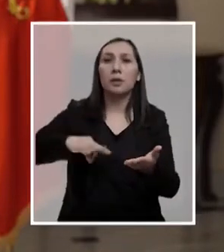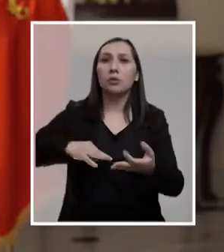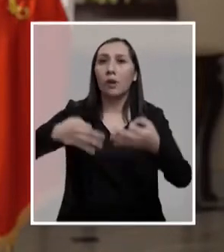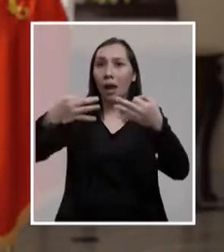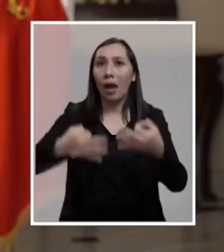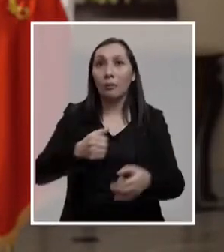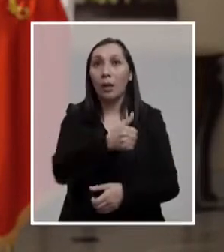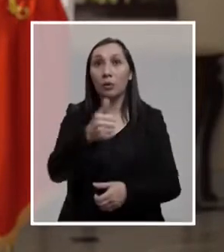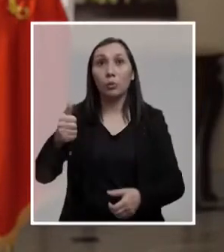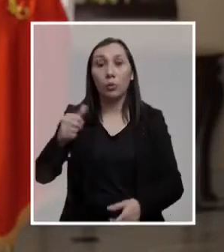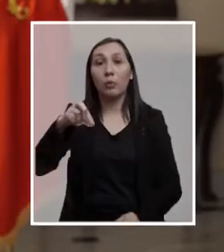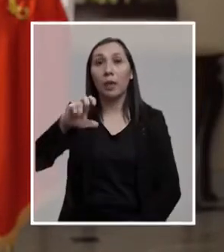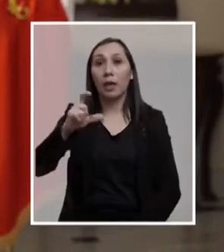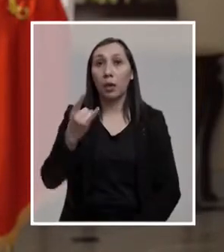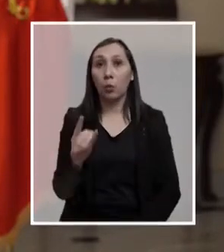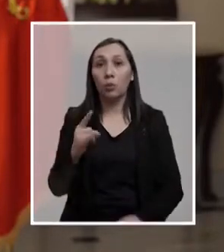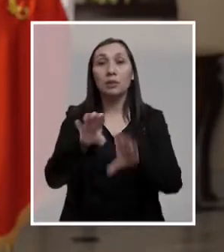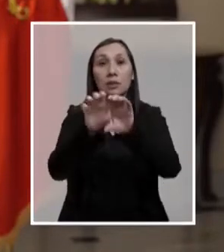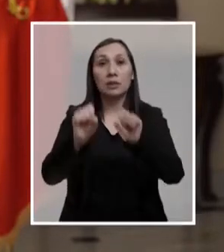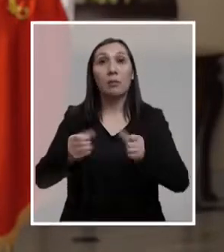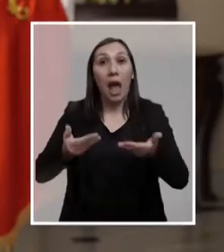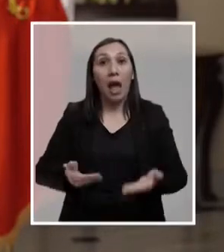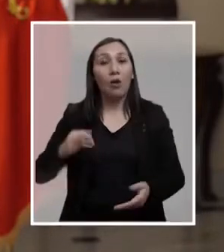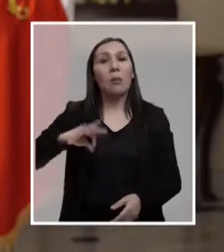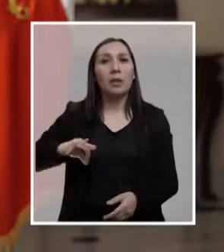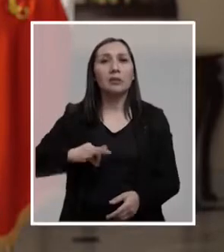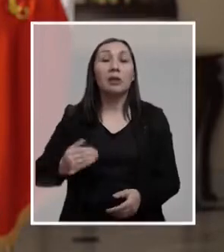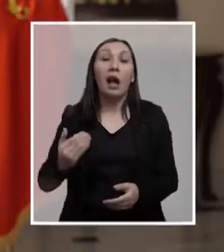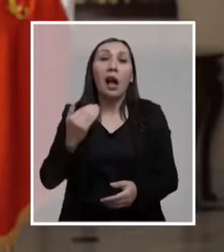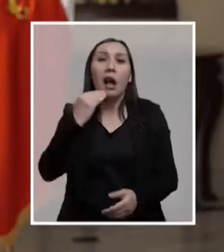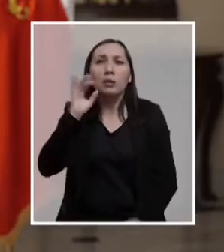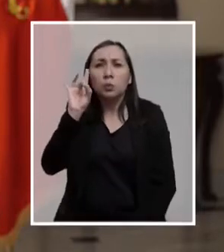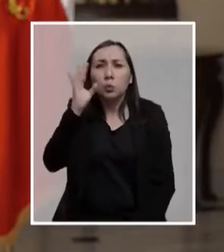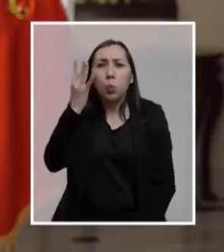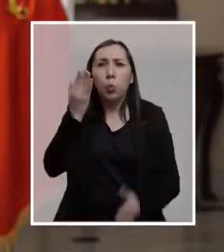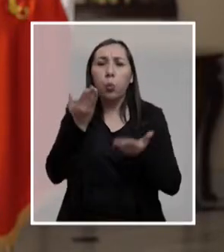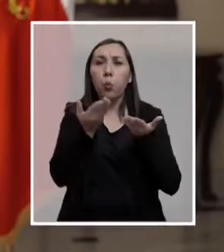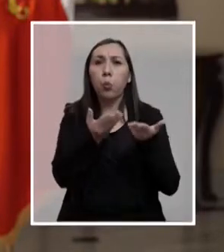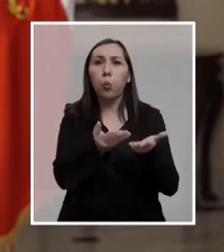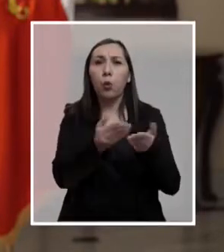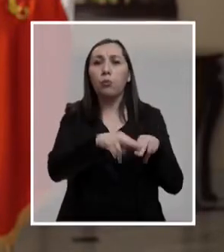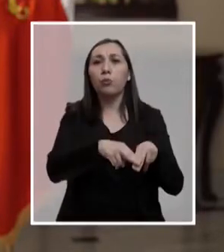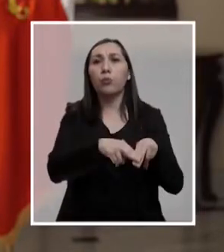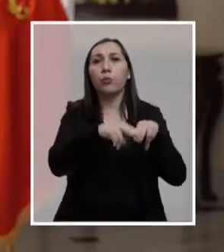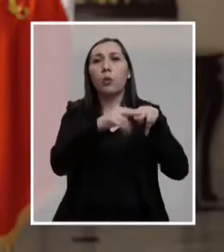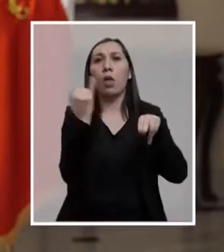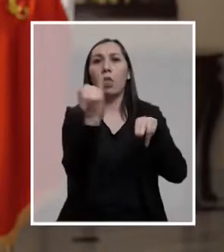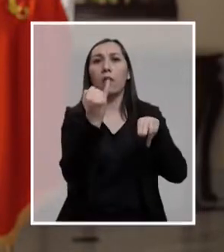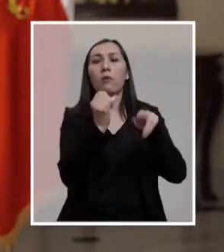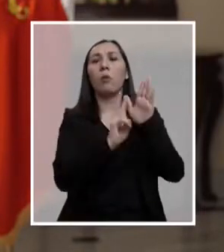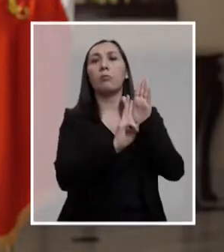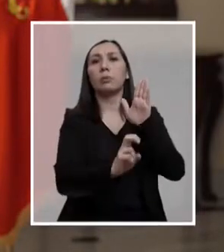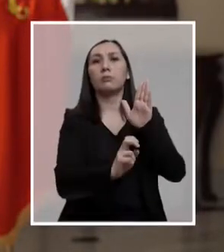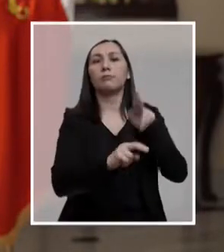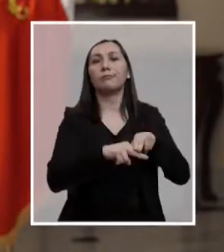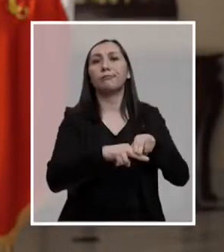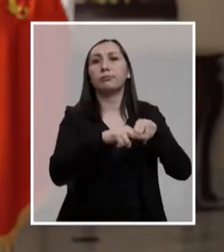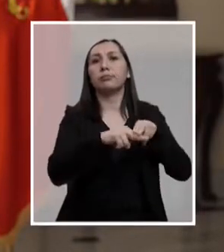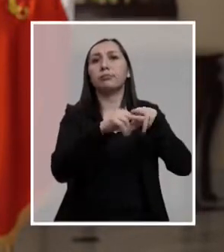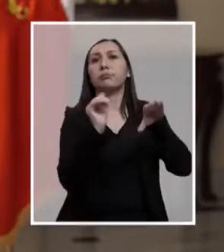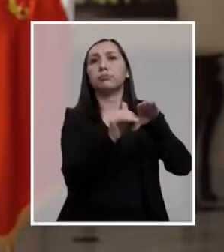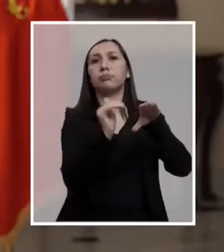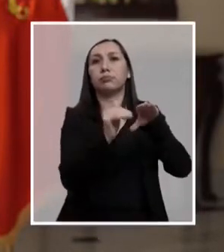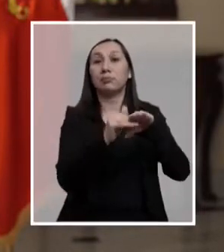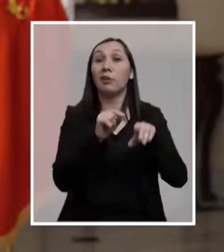universal, nuestro sistema de pensiones actual está basado casi exclusivamente en la capitalización individual y ha demostrado